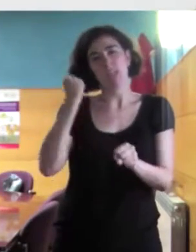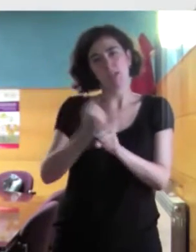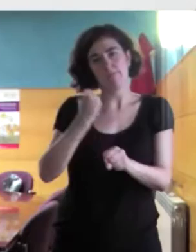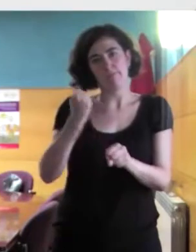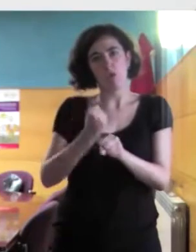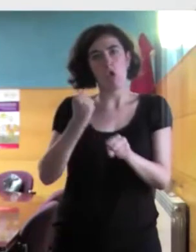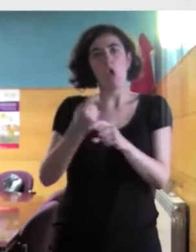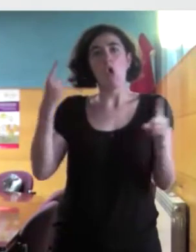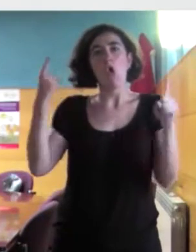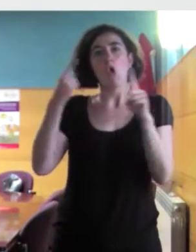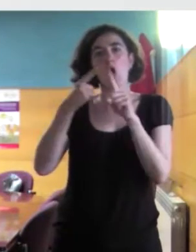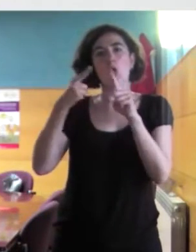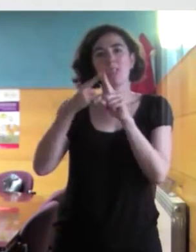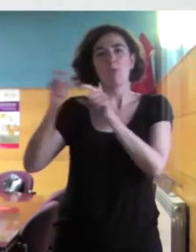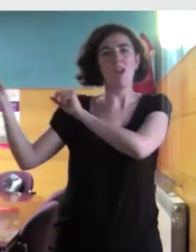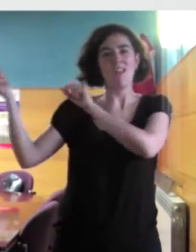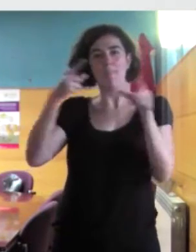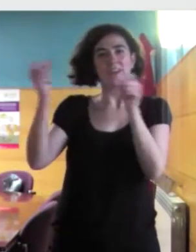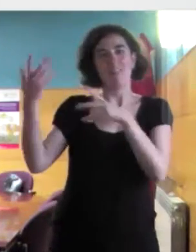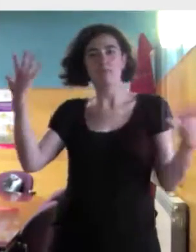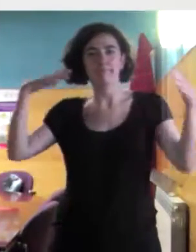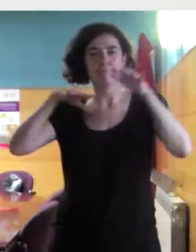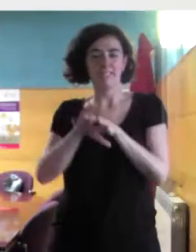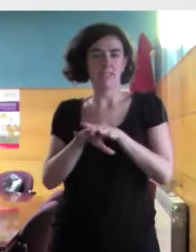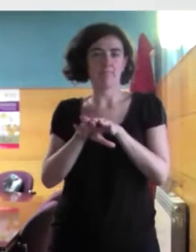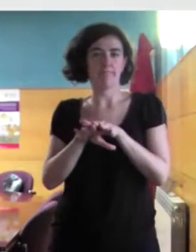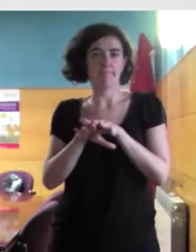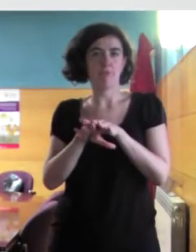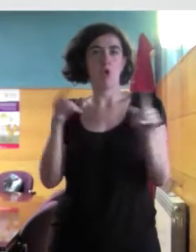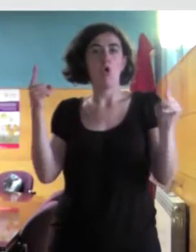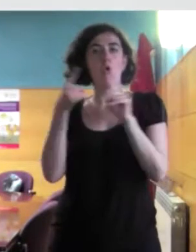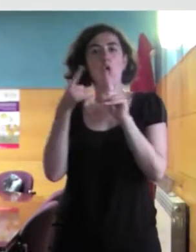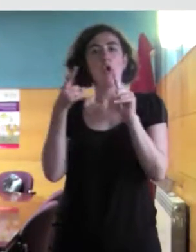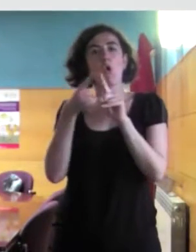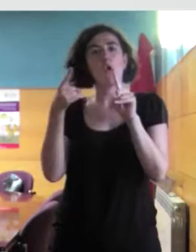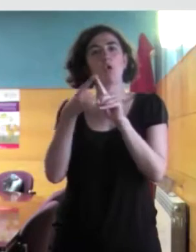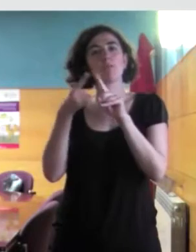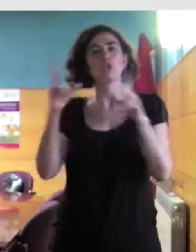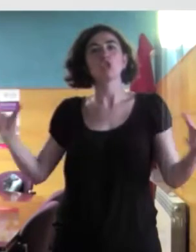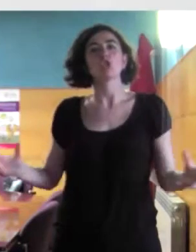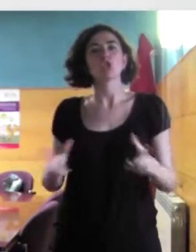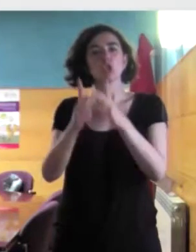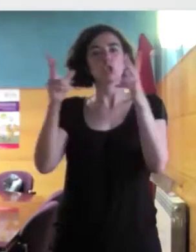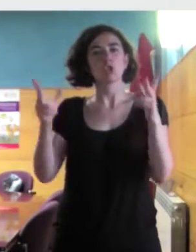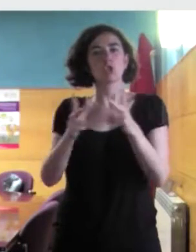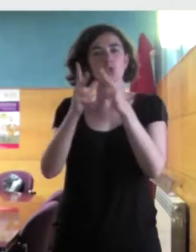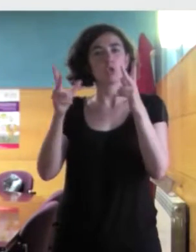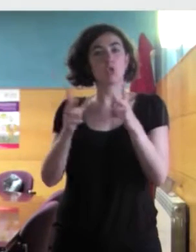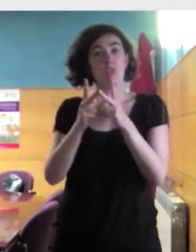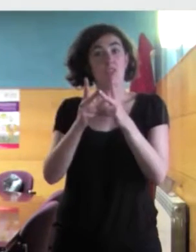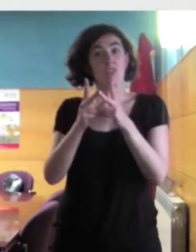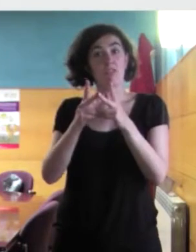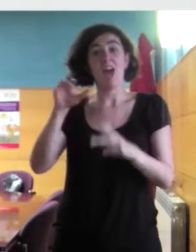la integración de las personas inmigrantes con el objetivo de conseguir una sociedad intercultural en Agurain.